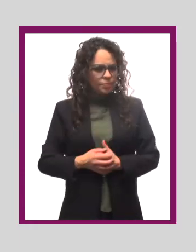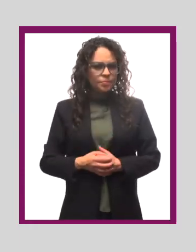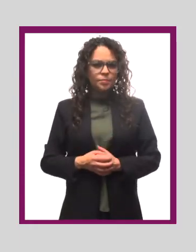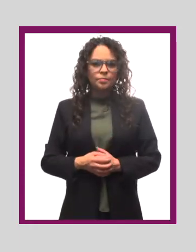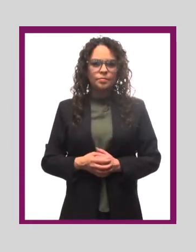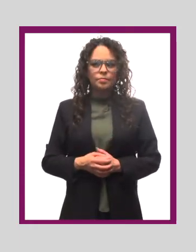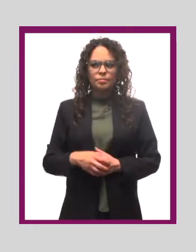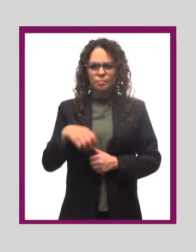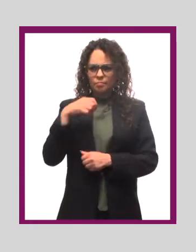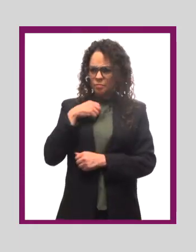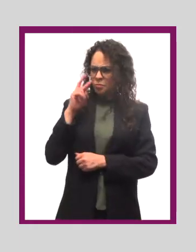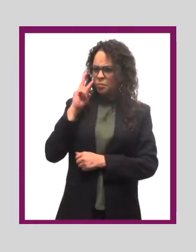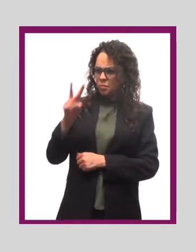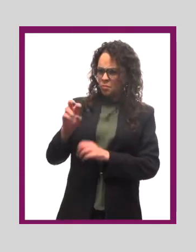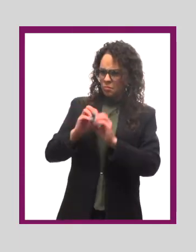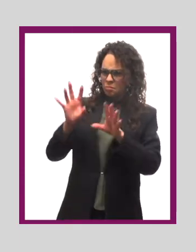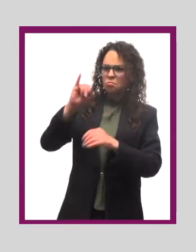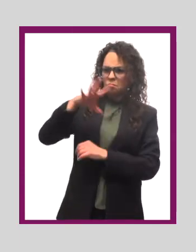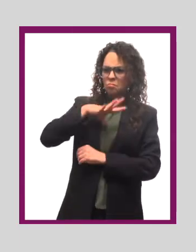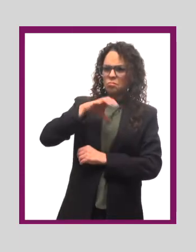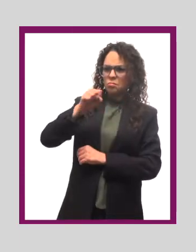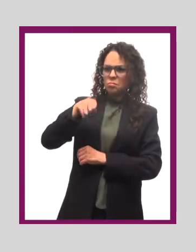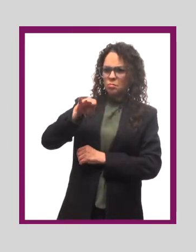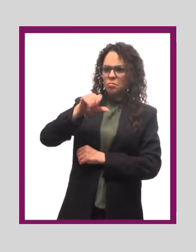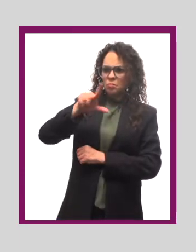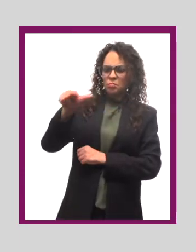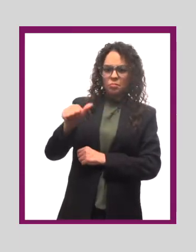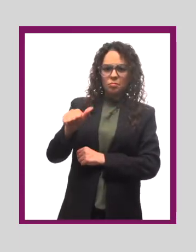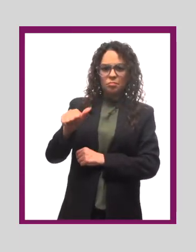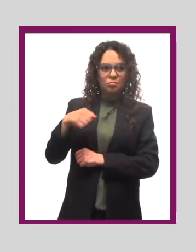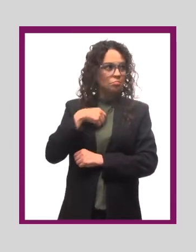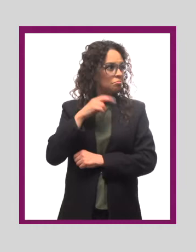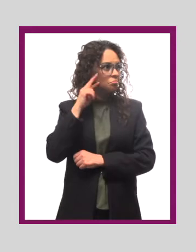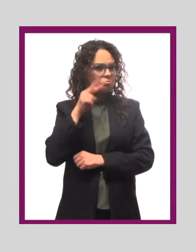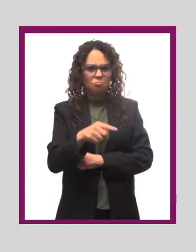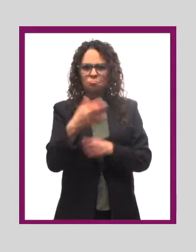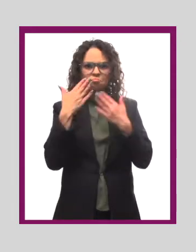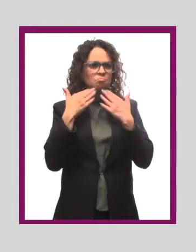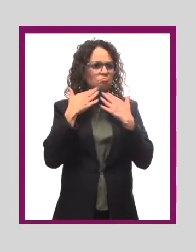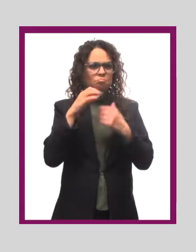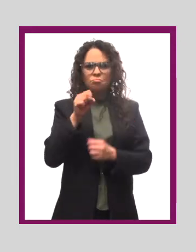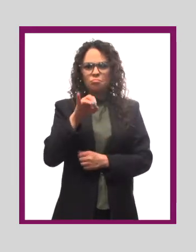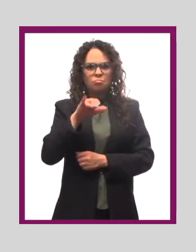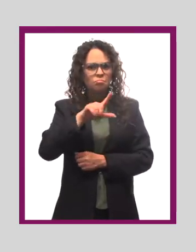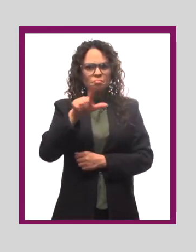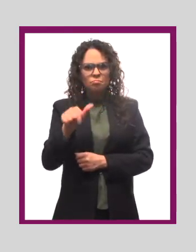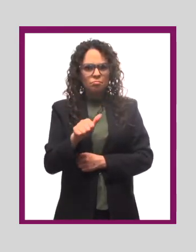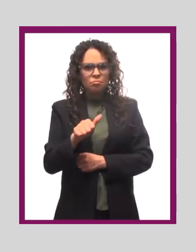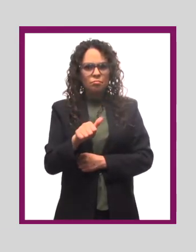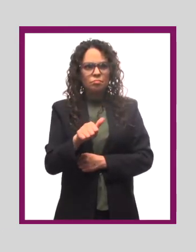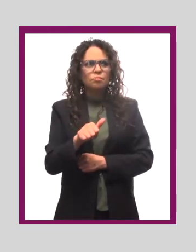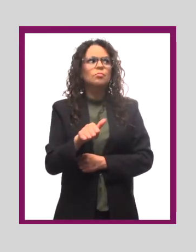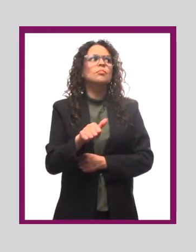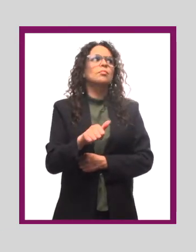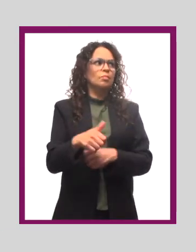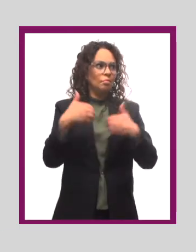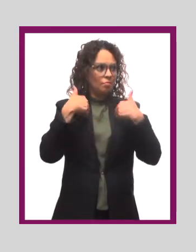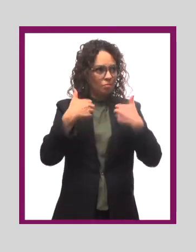Yo veo claramente que tiene semilla. Y yo claramente veo que no tiene semilla. Una cuestión de percepción.